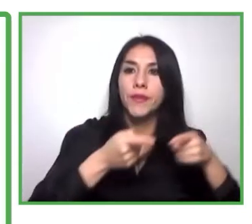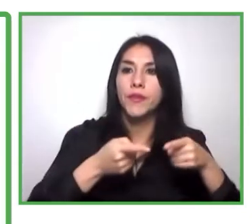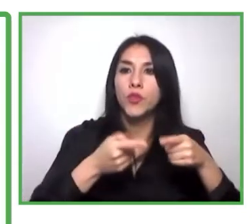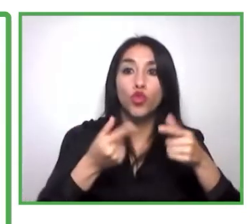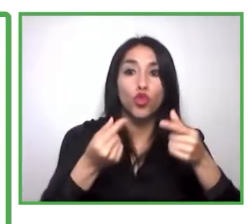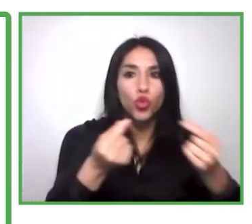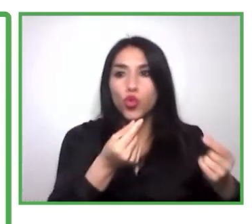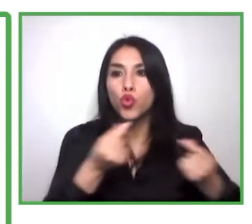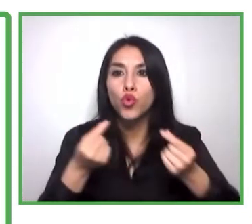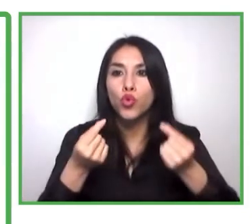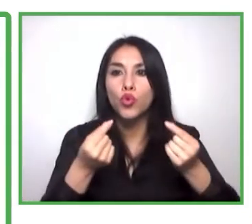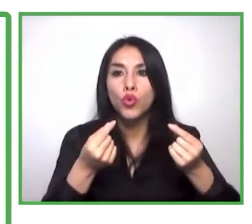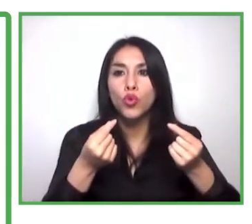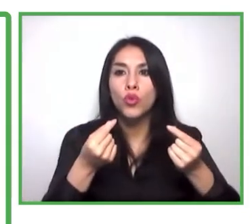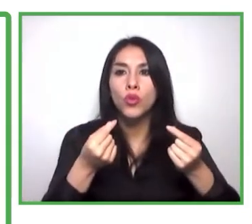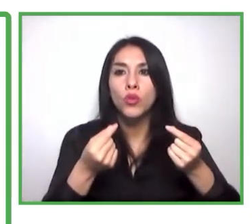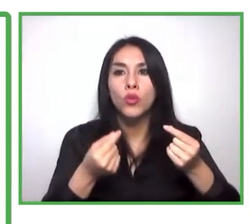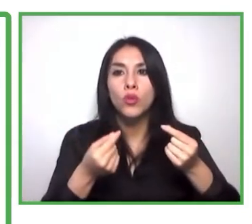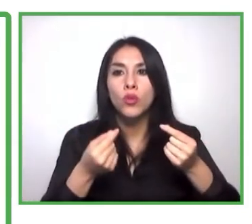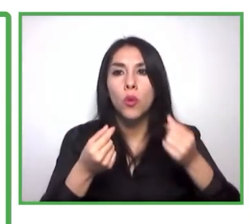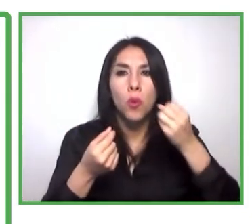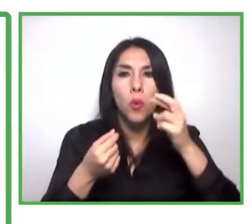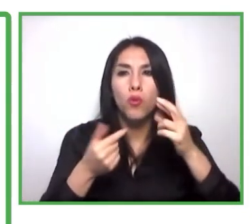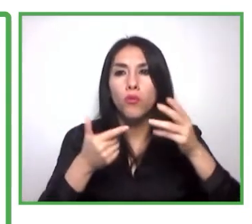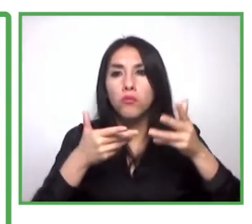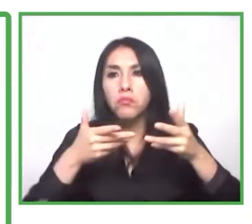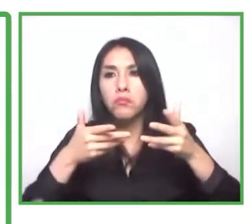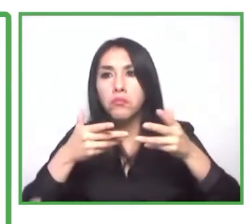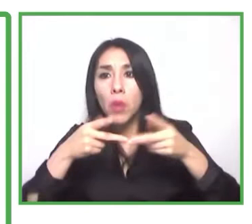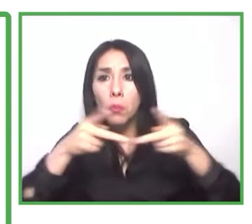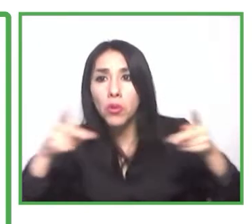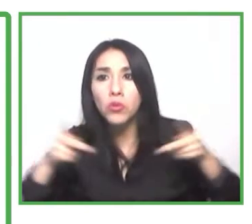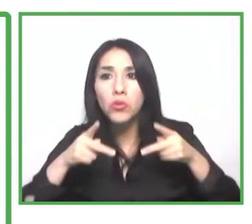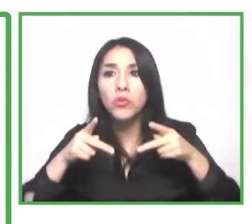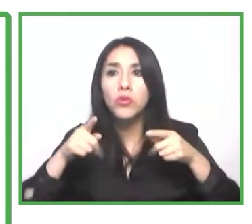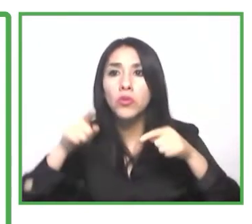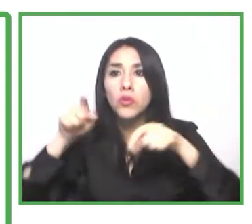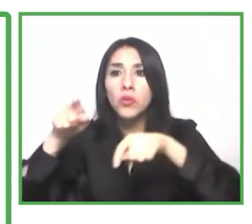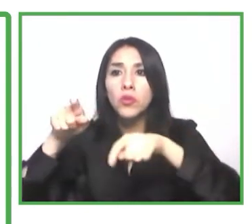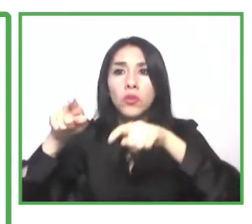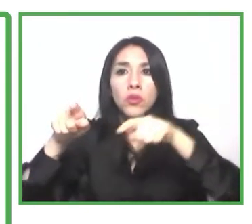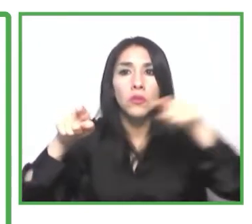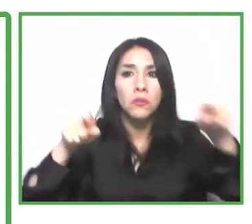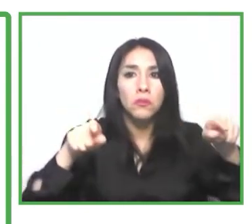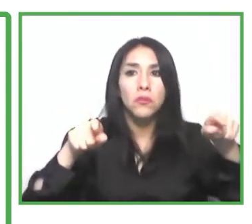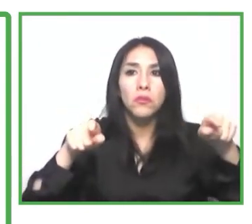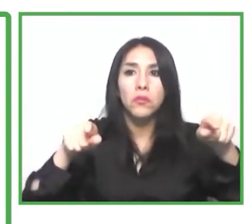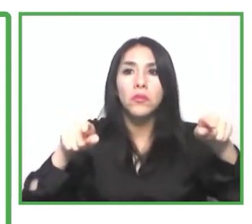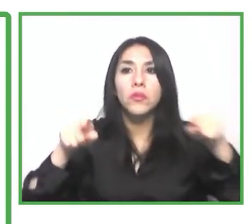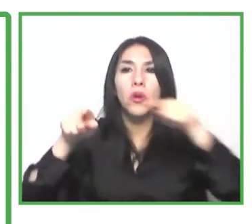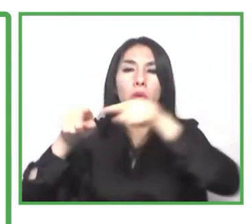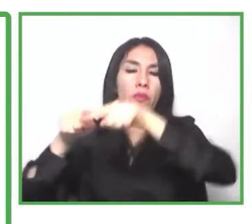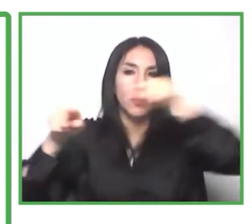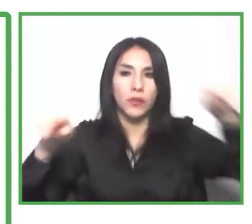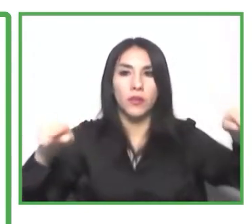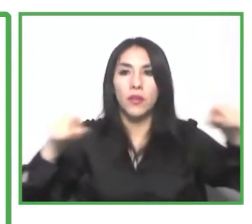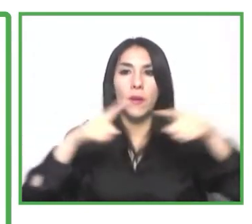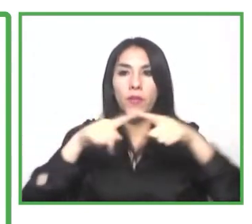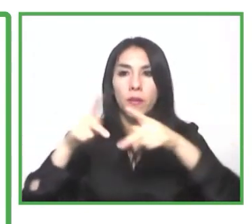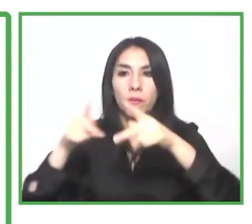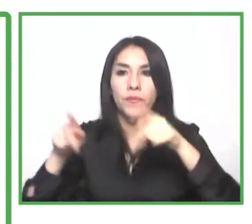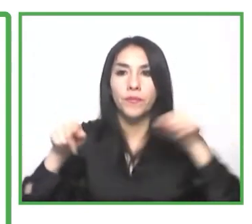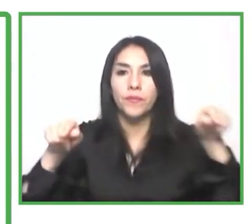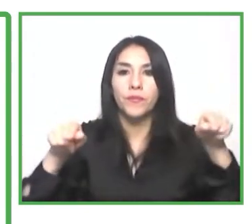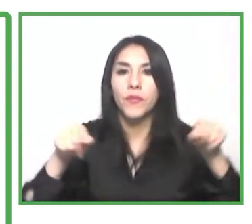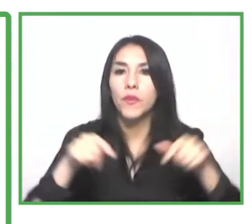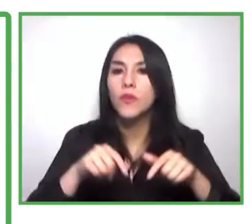Chiloé, lo que nos dejó muy contentos con un espacio de congreso que se desarrolló desde Sofofa y que este año se volverá a